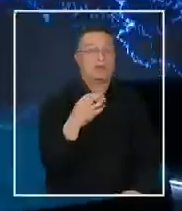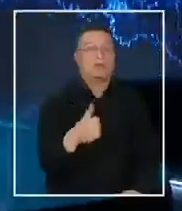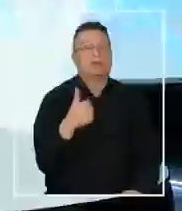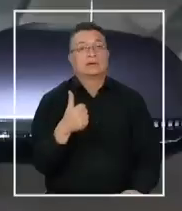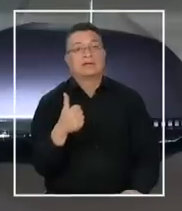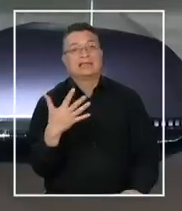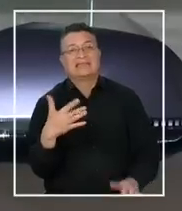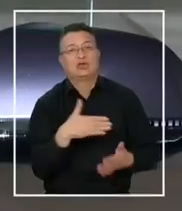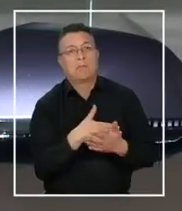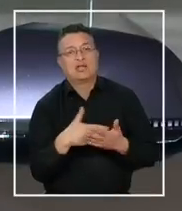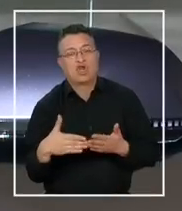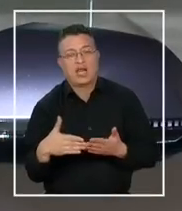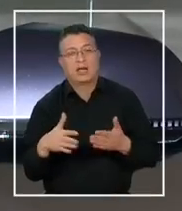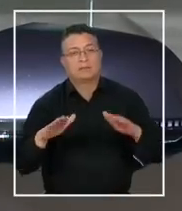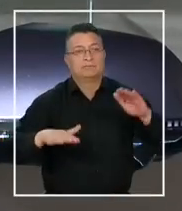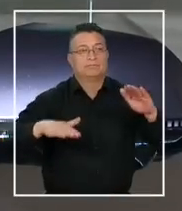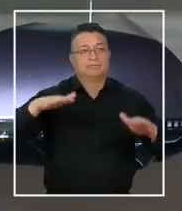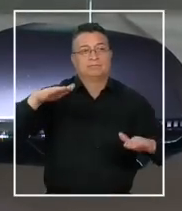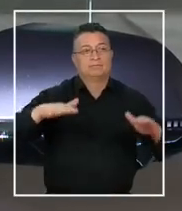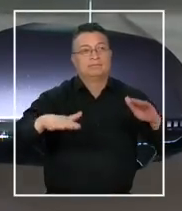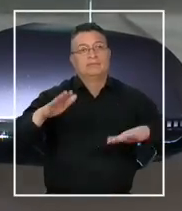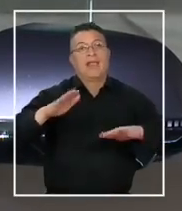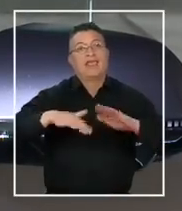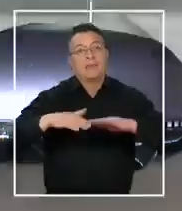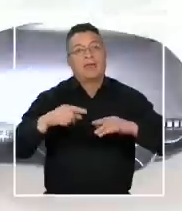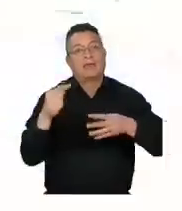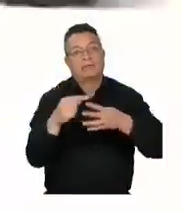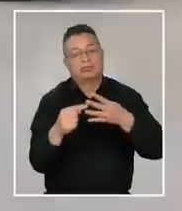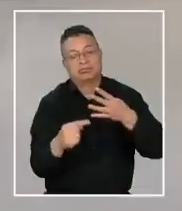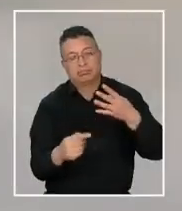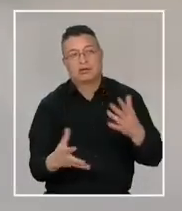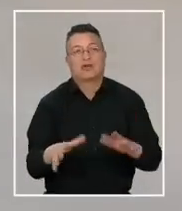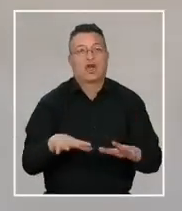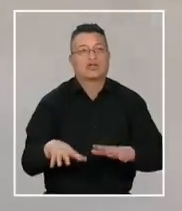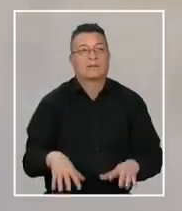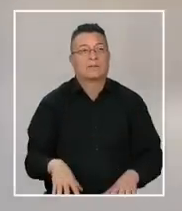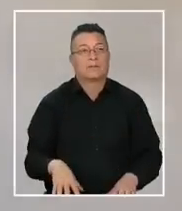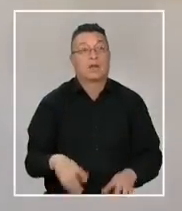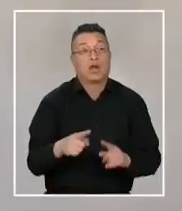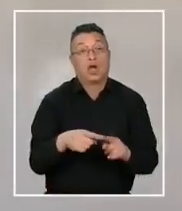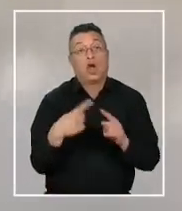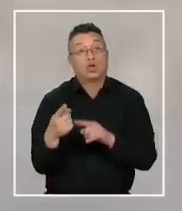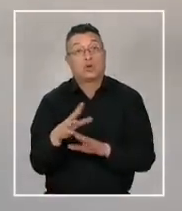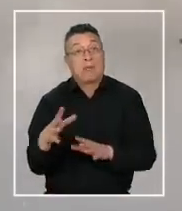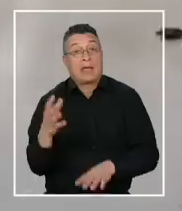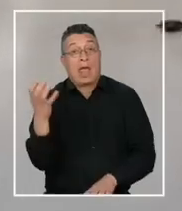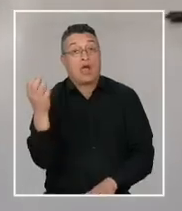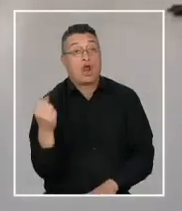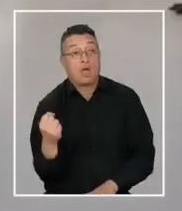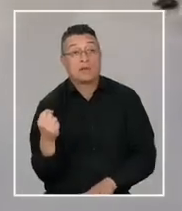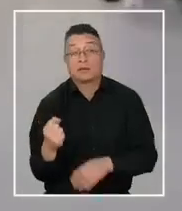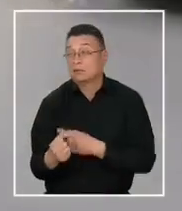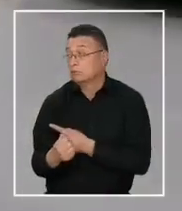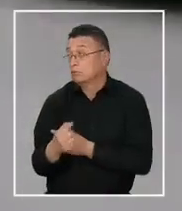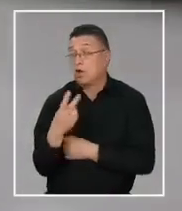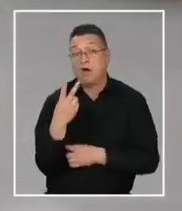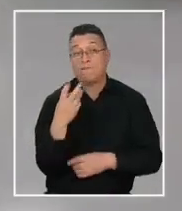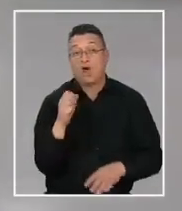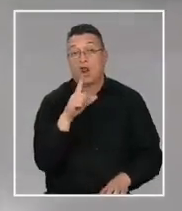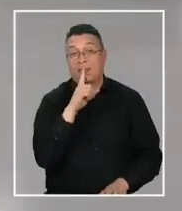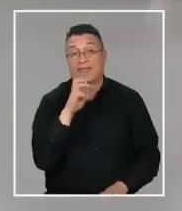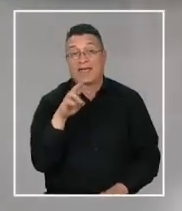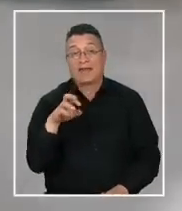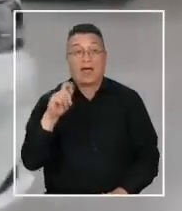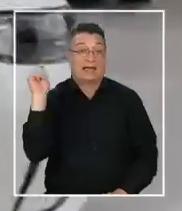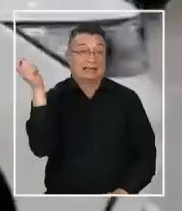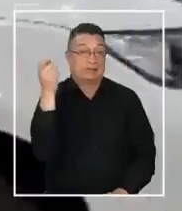65 millones de pesos dependiendo del equipamiento. Una alternativa más económica la ofrecerá Voltera en septiembre de